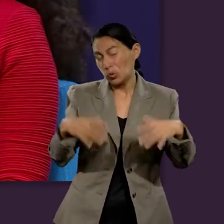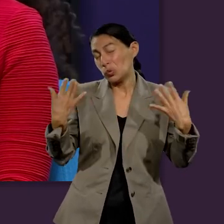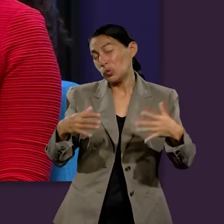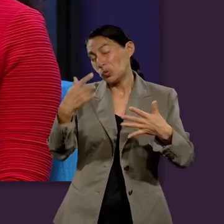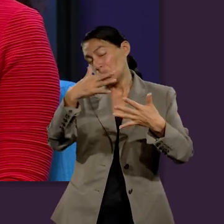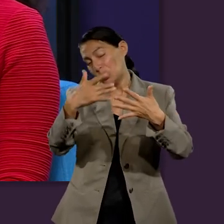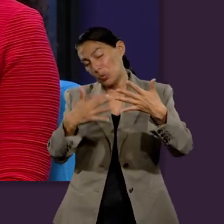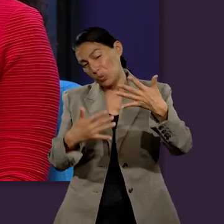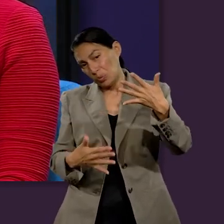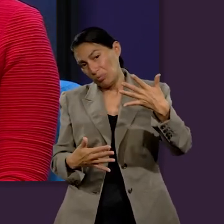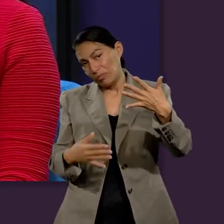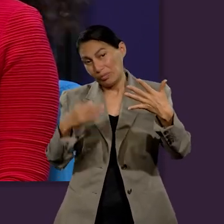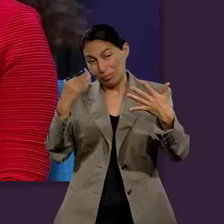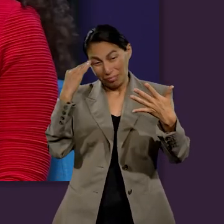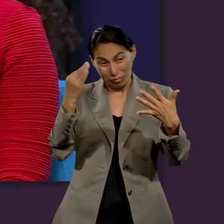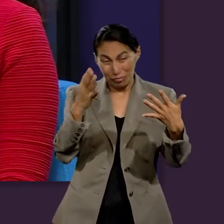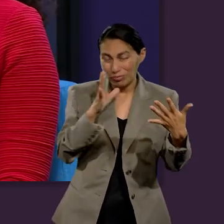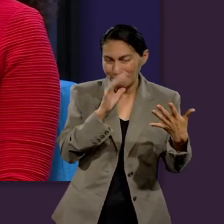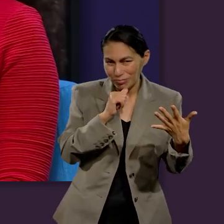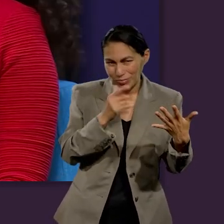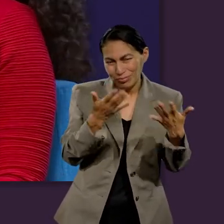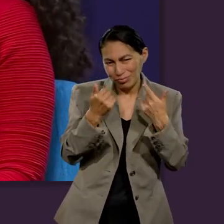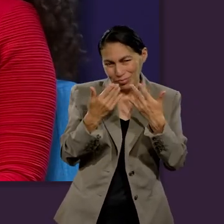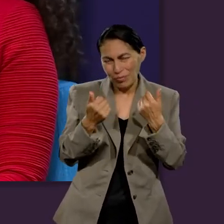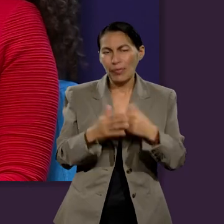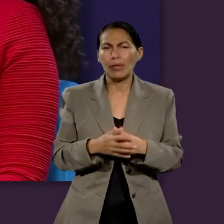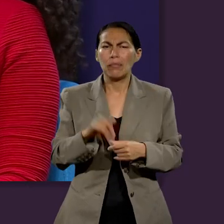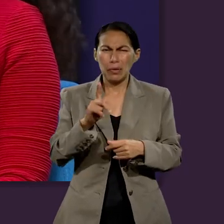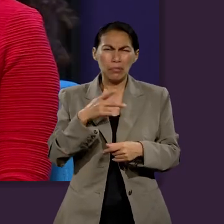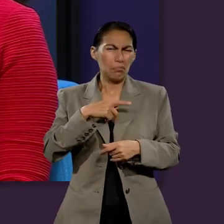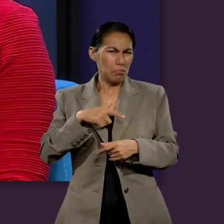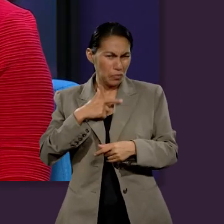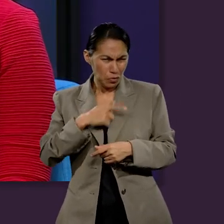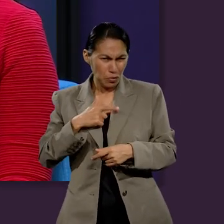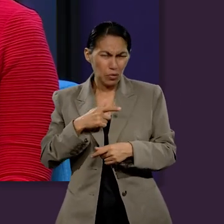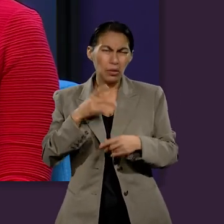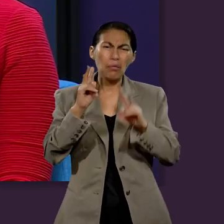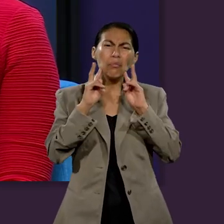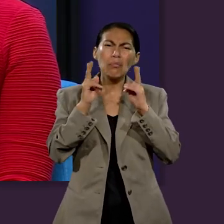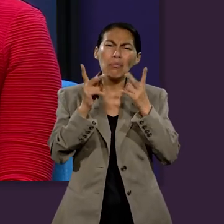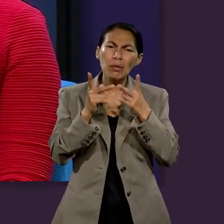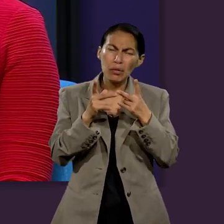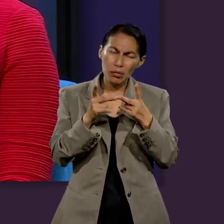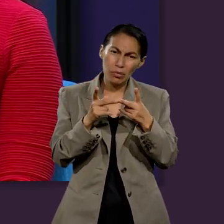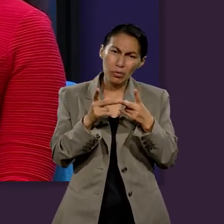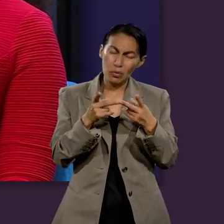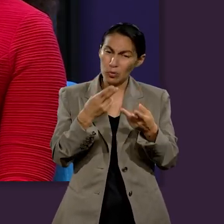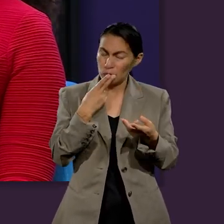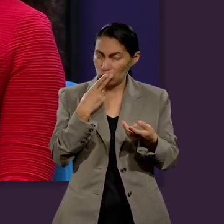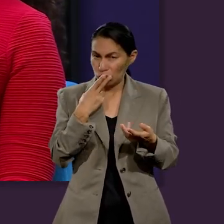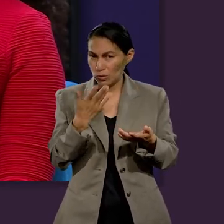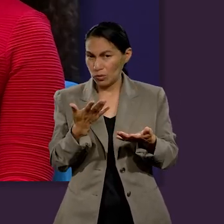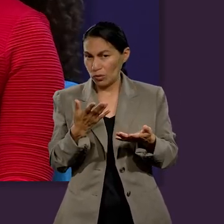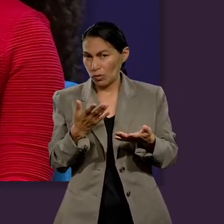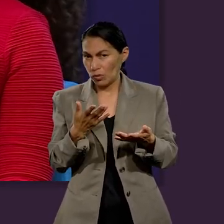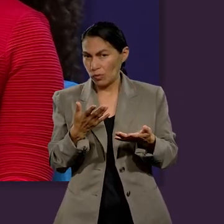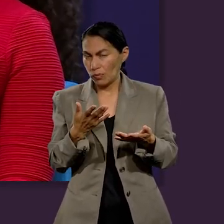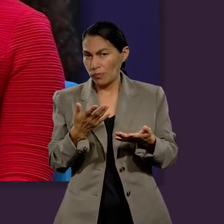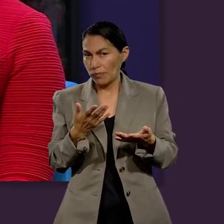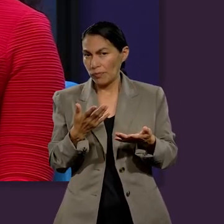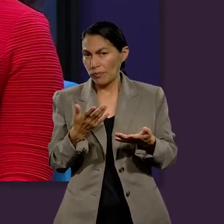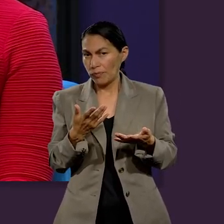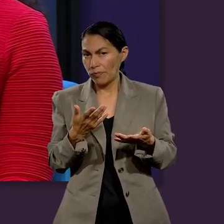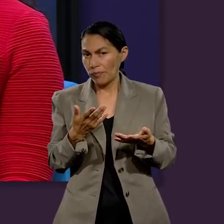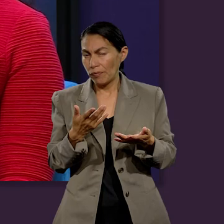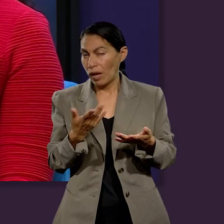hay mucho fundamento. Que el tiempo no nos alcanzaría para verlo uno por uno. Pero me gusta que Pedro utilizó un ejemplo,